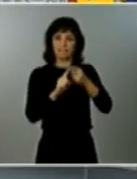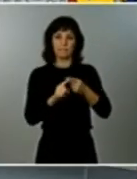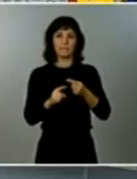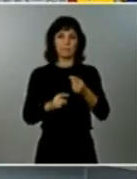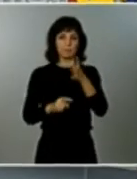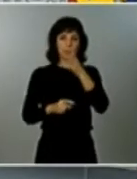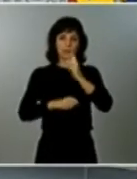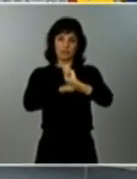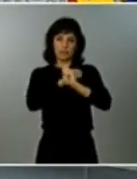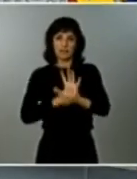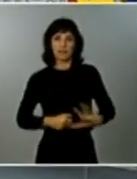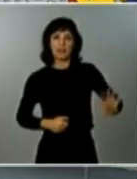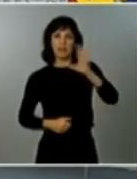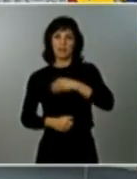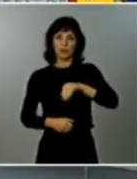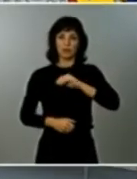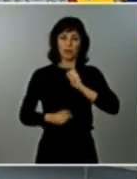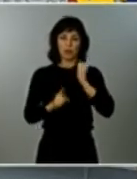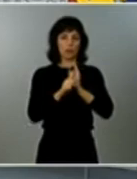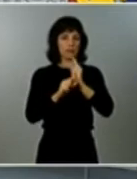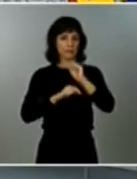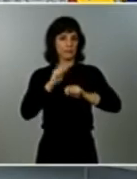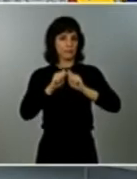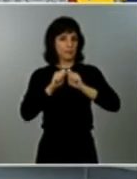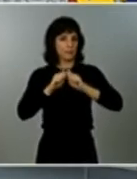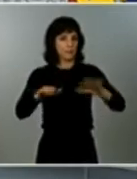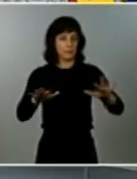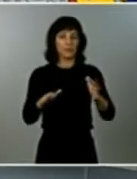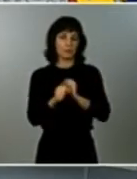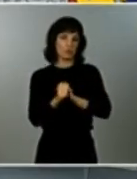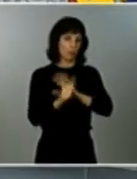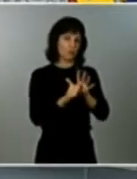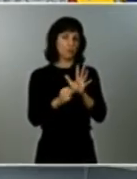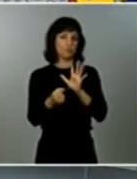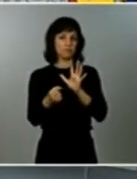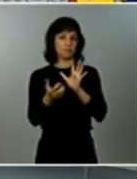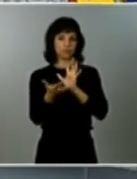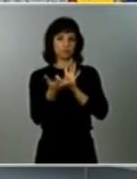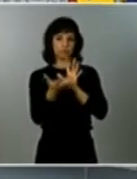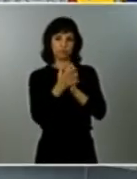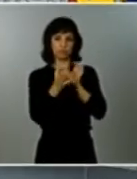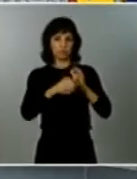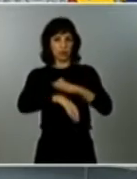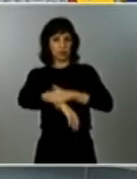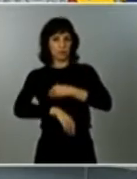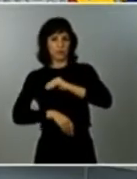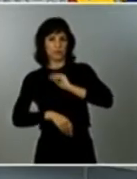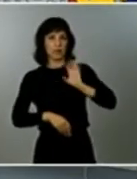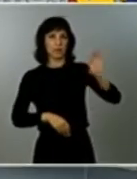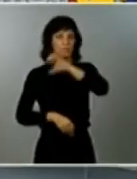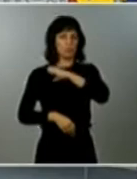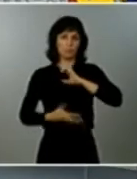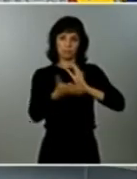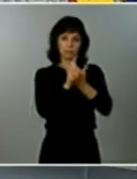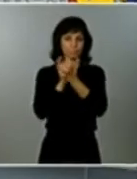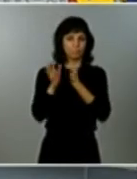El ministro de Sanidad, Salvador Illa, ha recalcado que el Gobierno ha establecido el plazo de dos o tres semanas